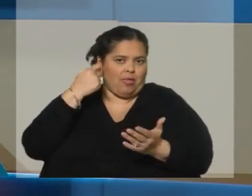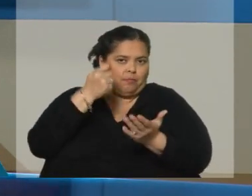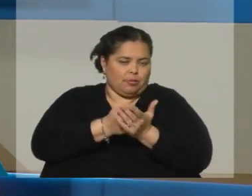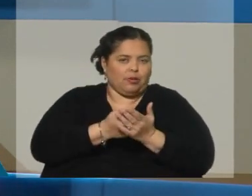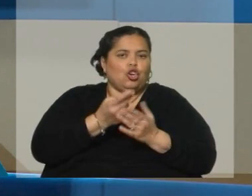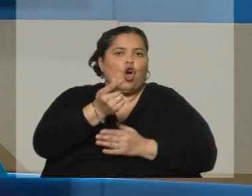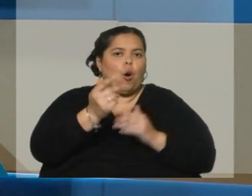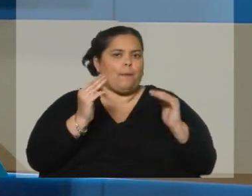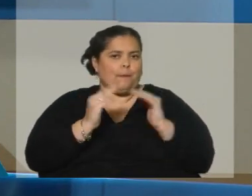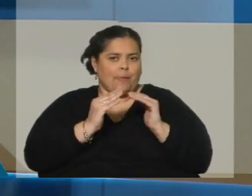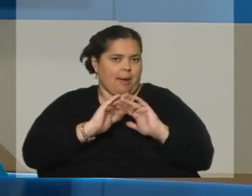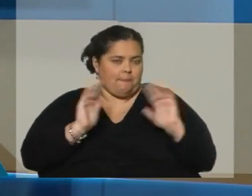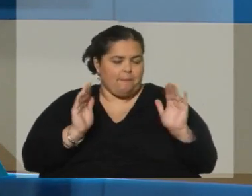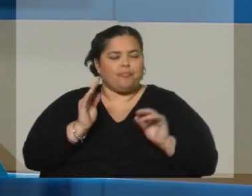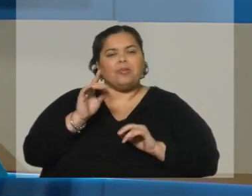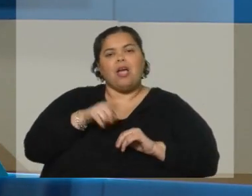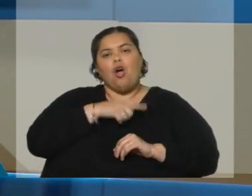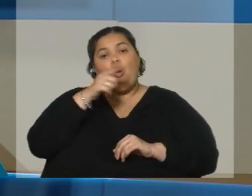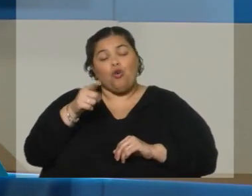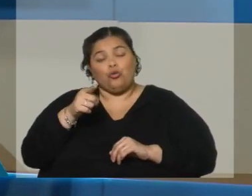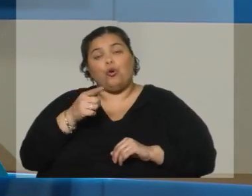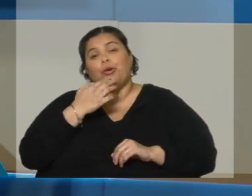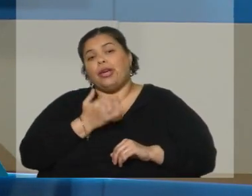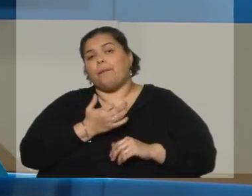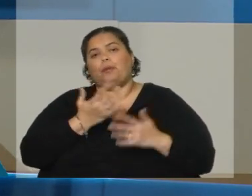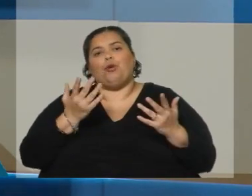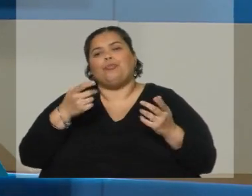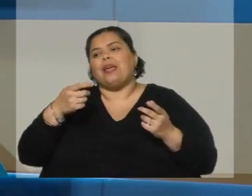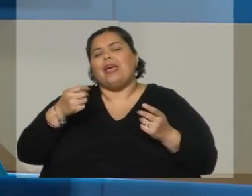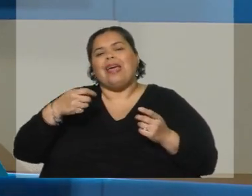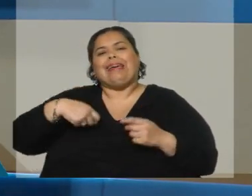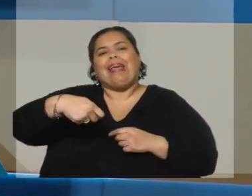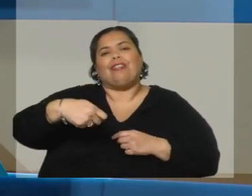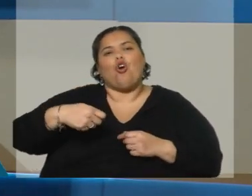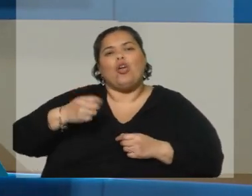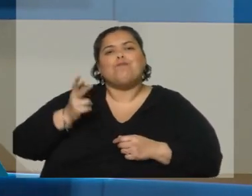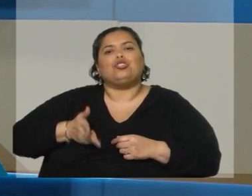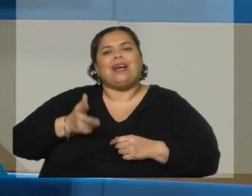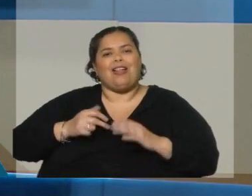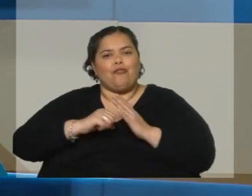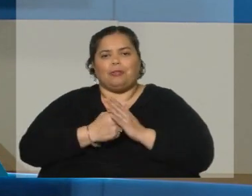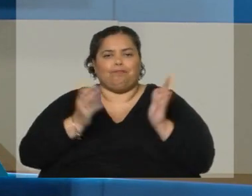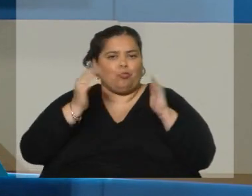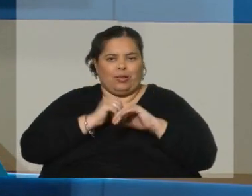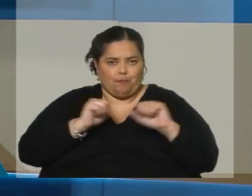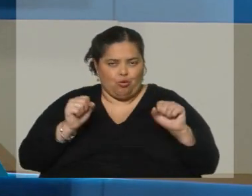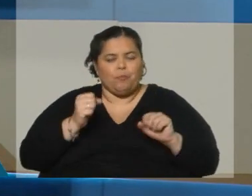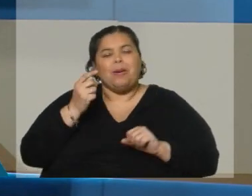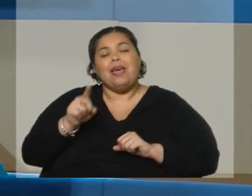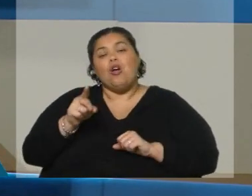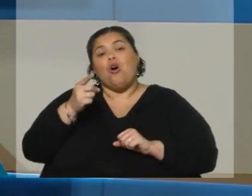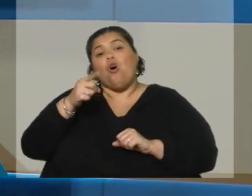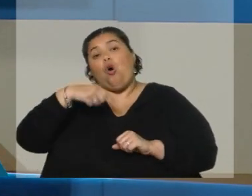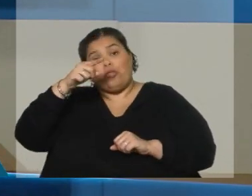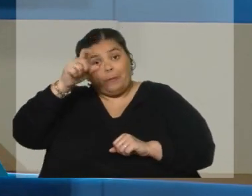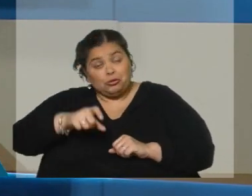adquisición tampoco vía crédito hipotecario. Y después están aquellos que como opción por